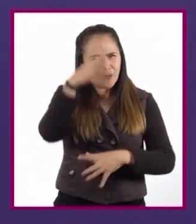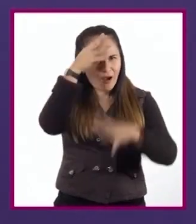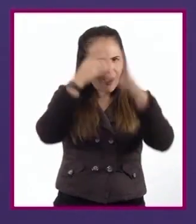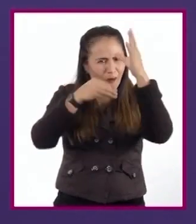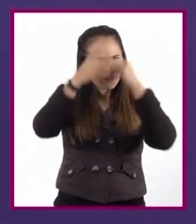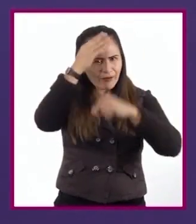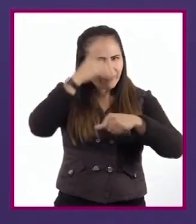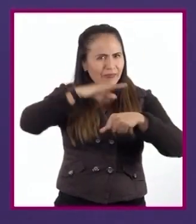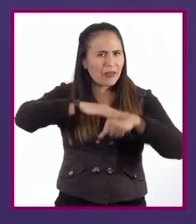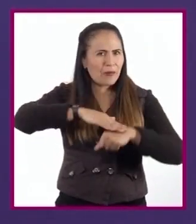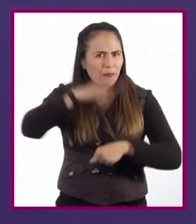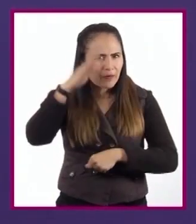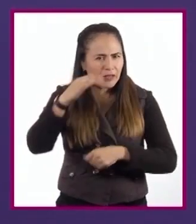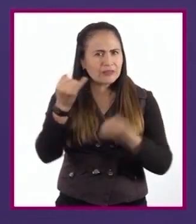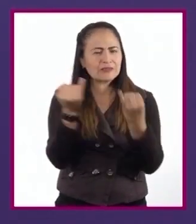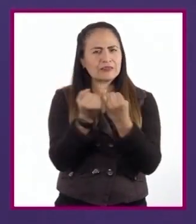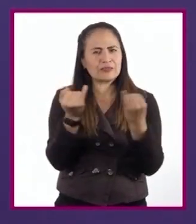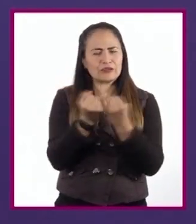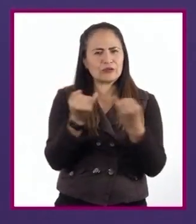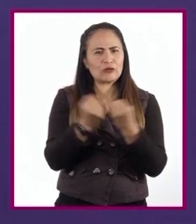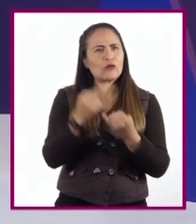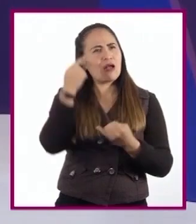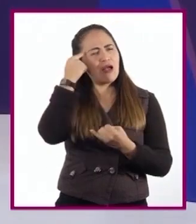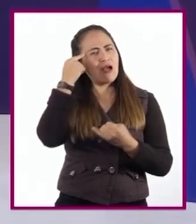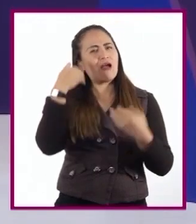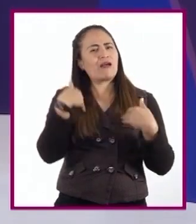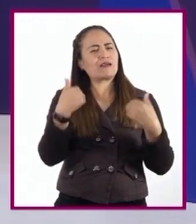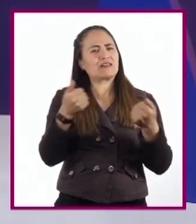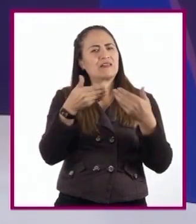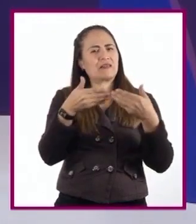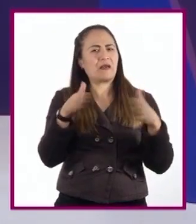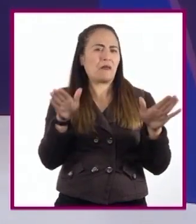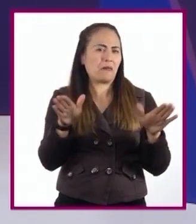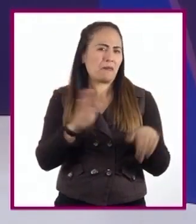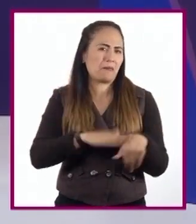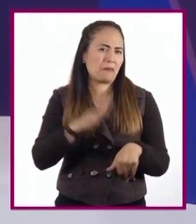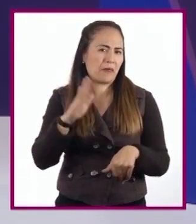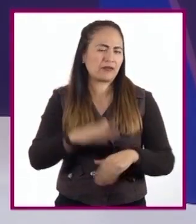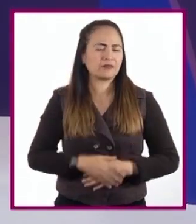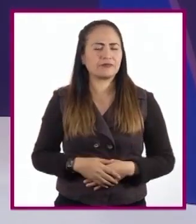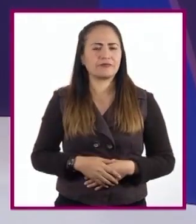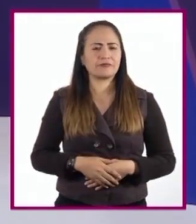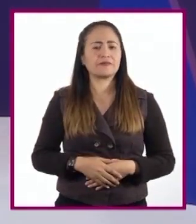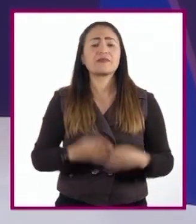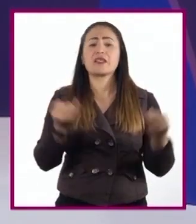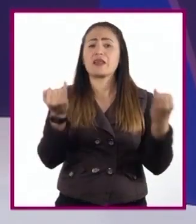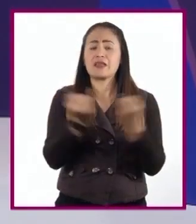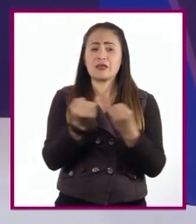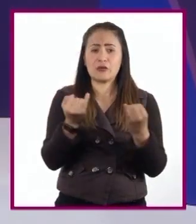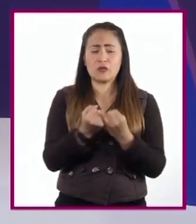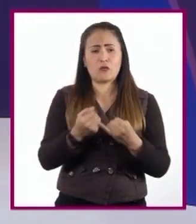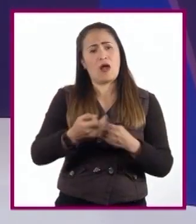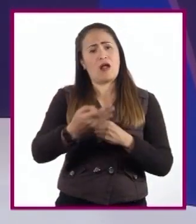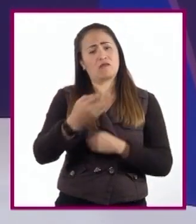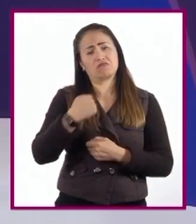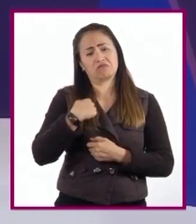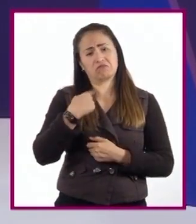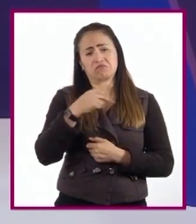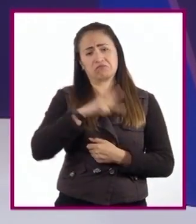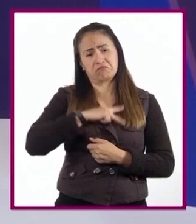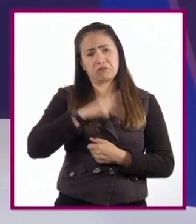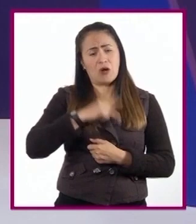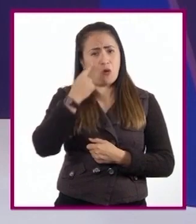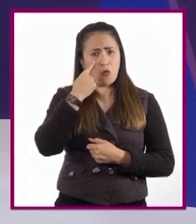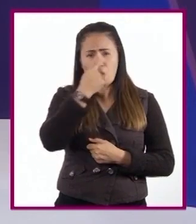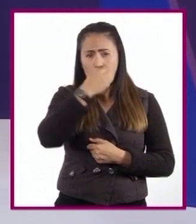conocimiento y ampliamos nuestras perspectivas. Pero también es bueno compartir y defender lo que nosotros tenemos